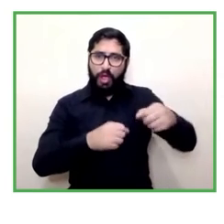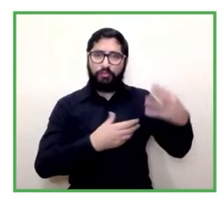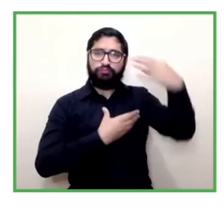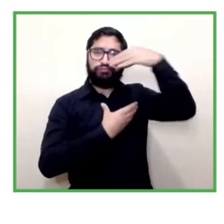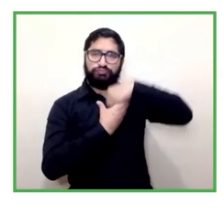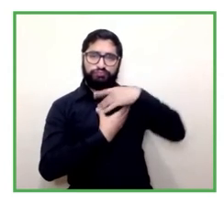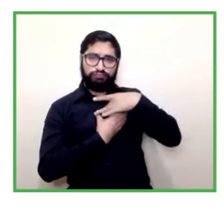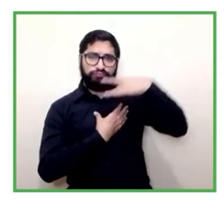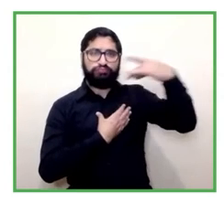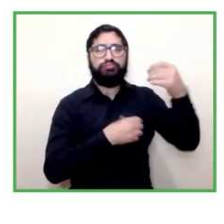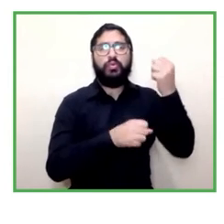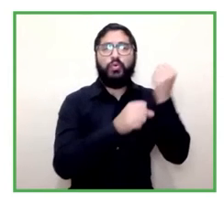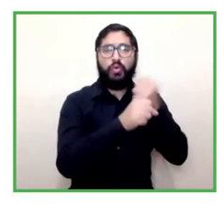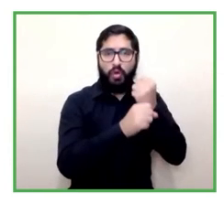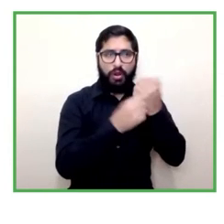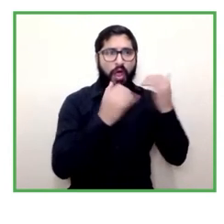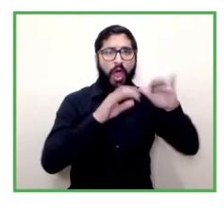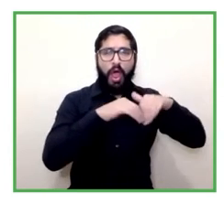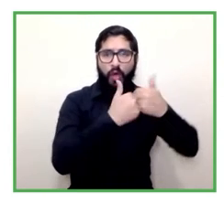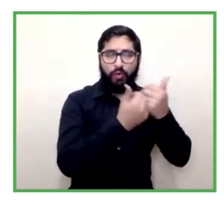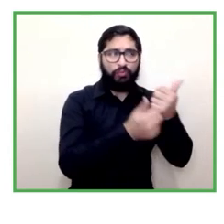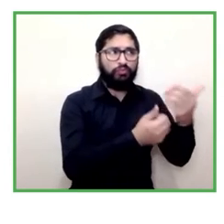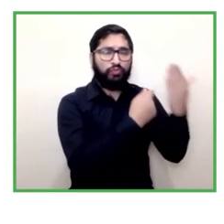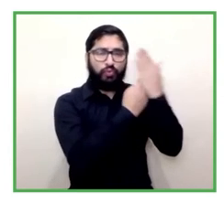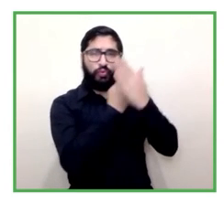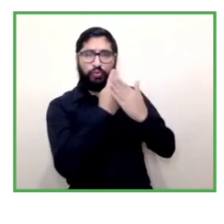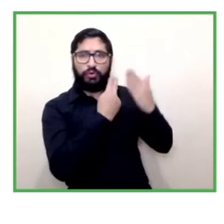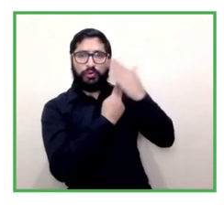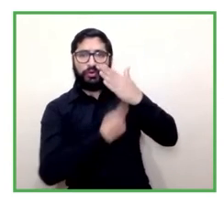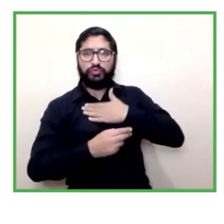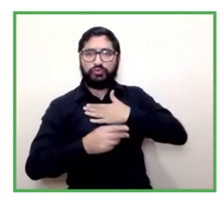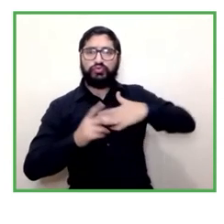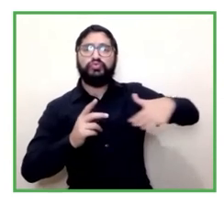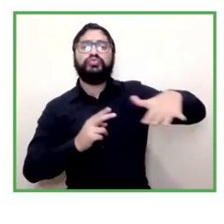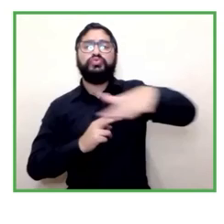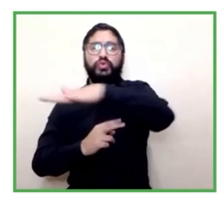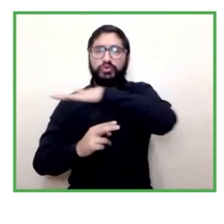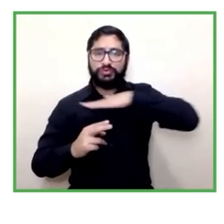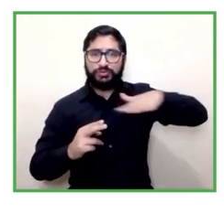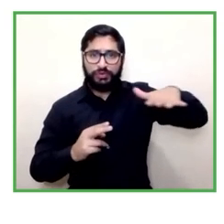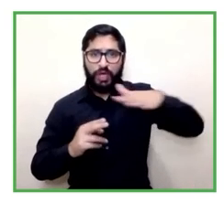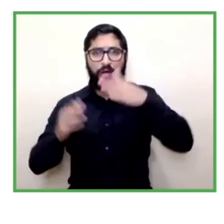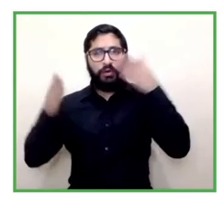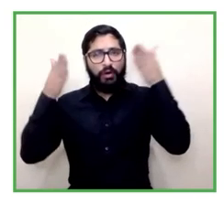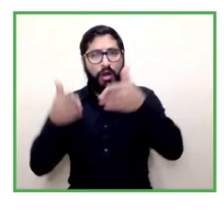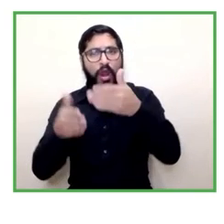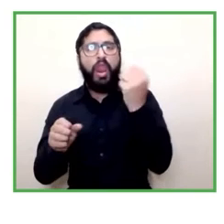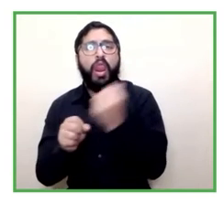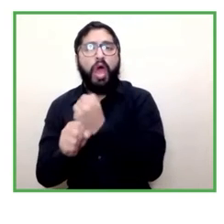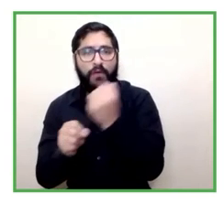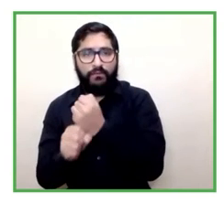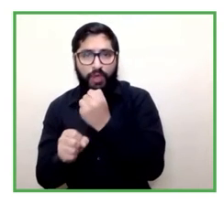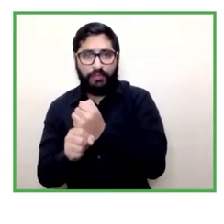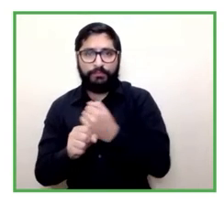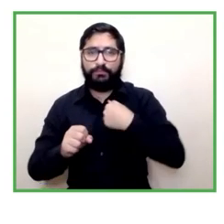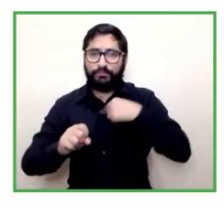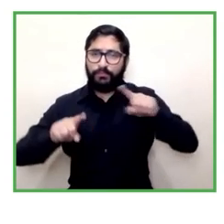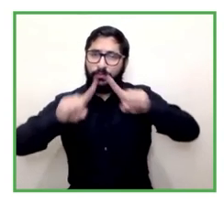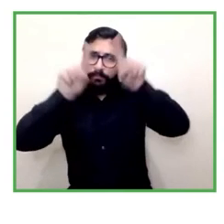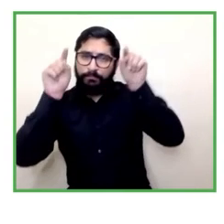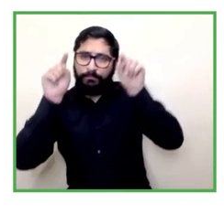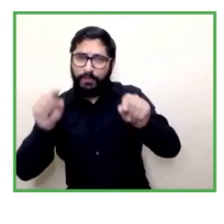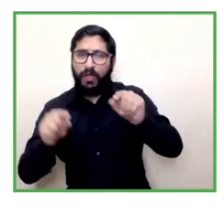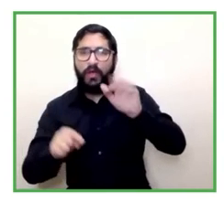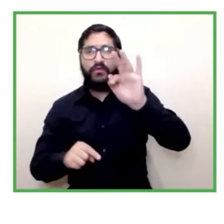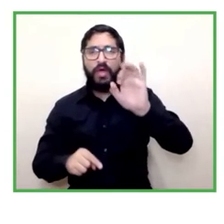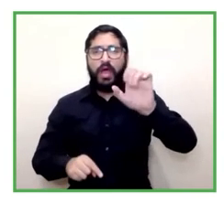un desarrollo laboral ascendente entonces yo quería partir con Felipe sobre esta reflexión y en este punto en particular